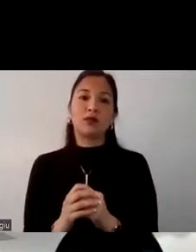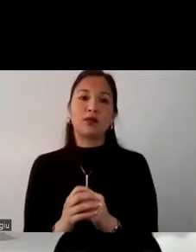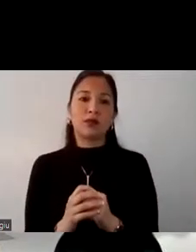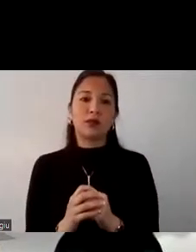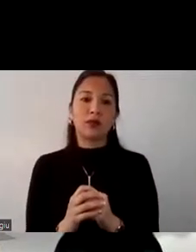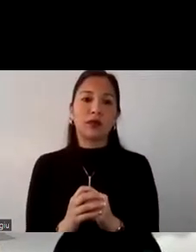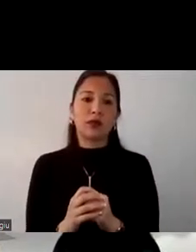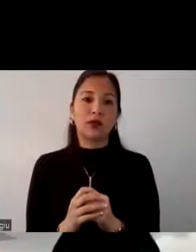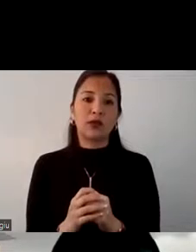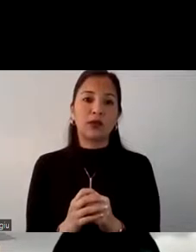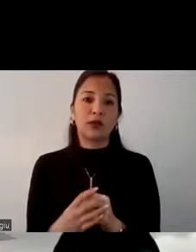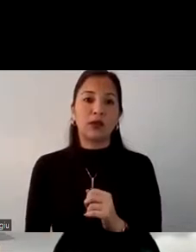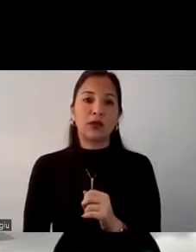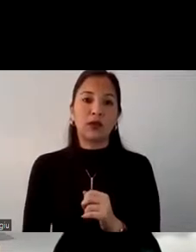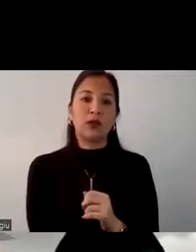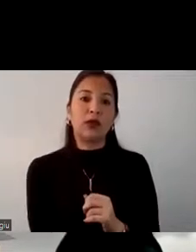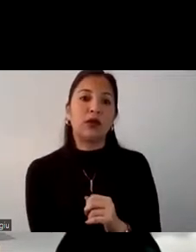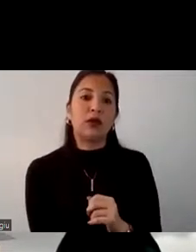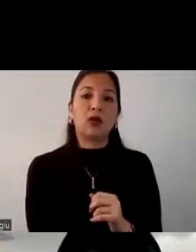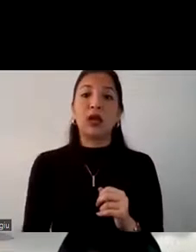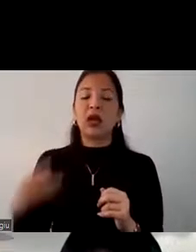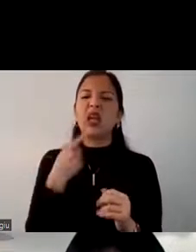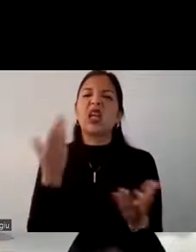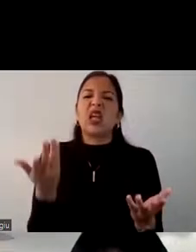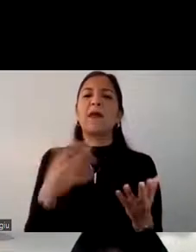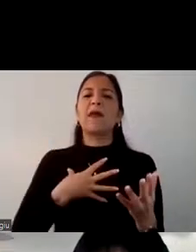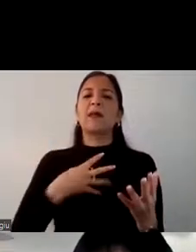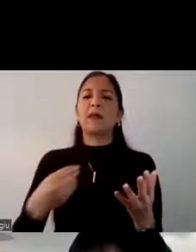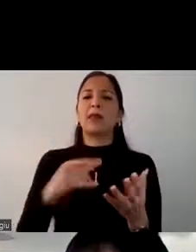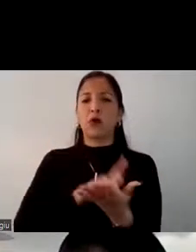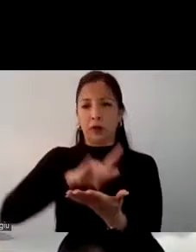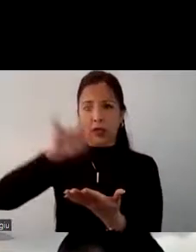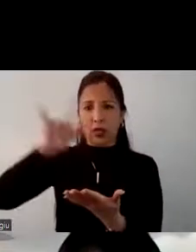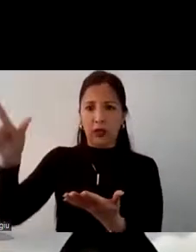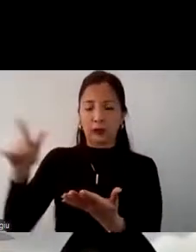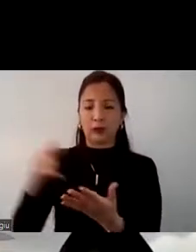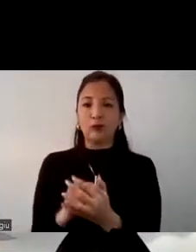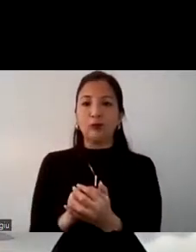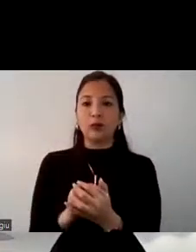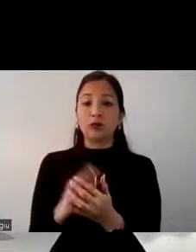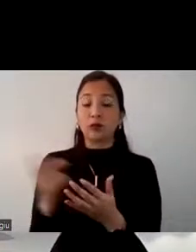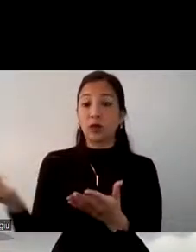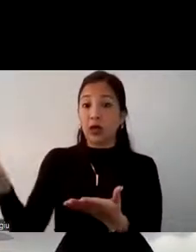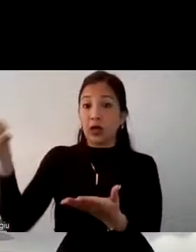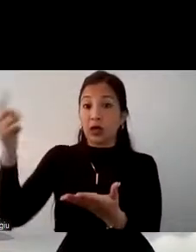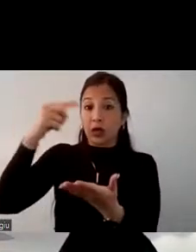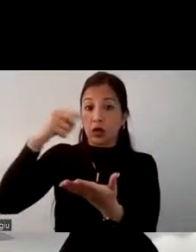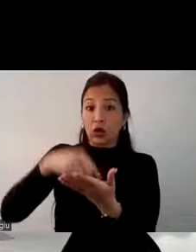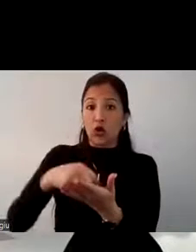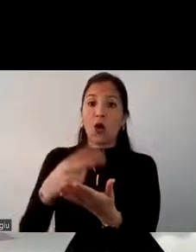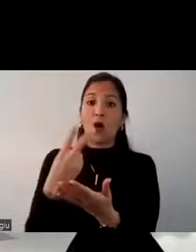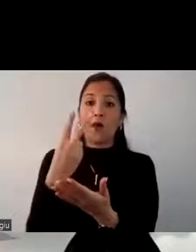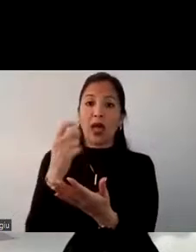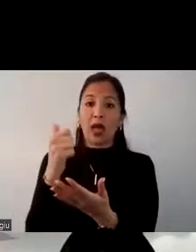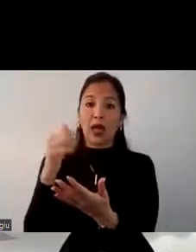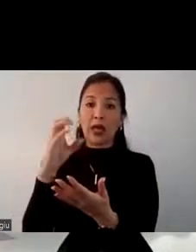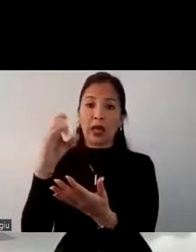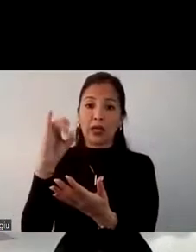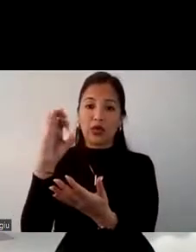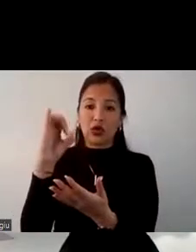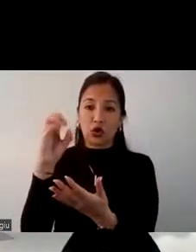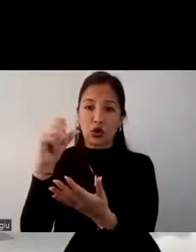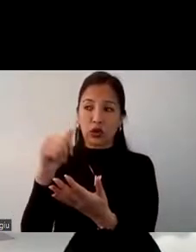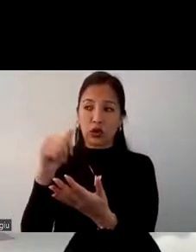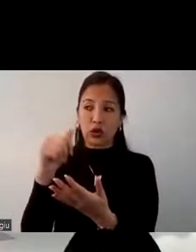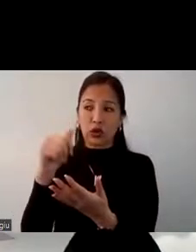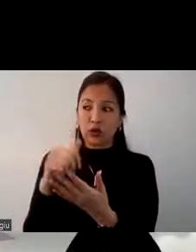Ahora vamos a pasar a la intención de viaje. El retorno de los viajes por vacaciones. Vemos acá que tres